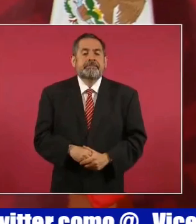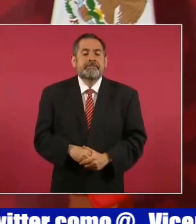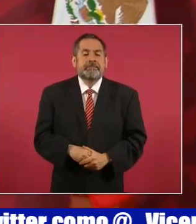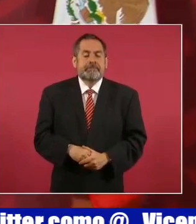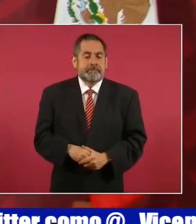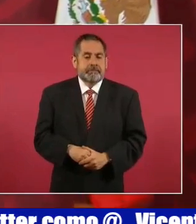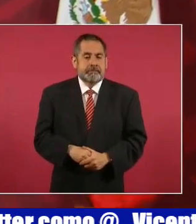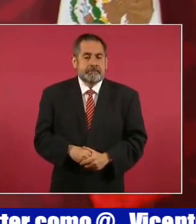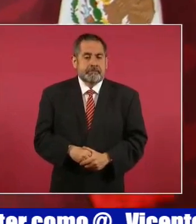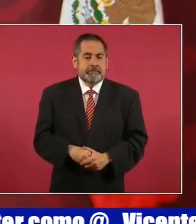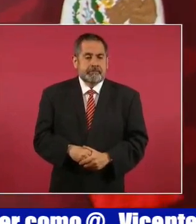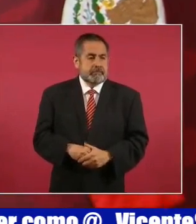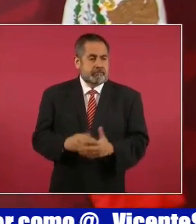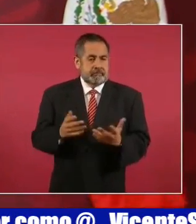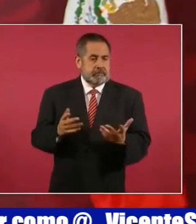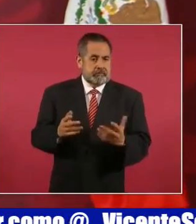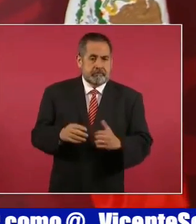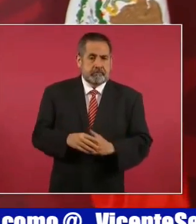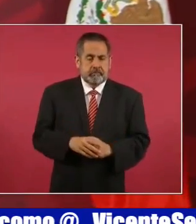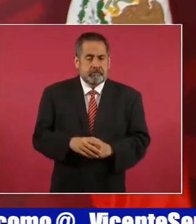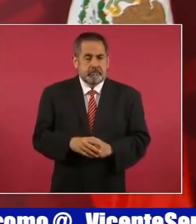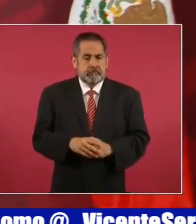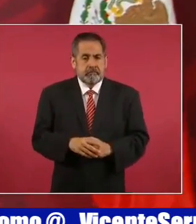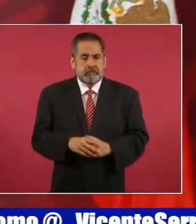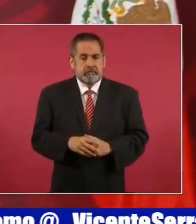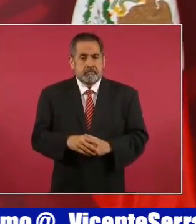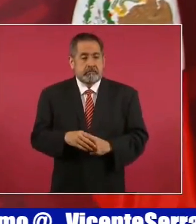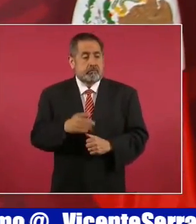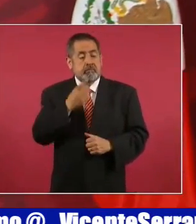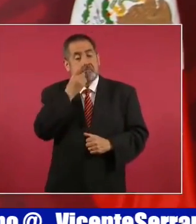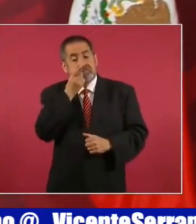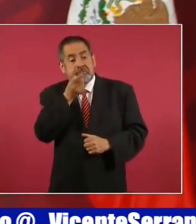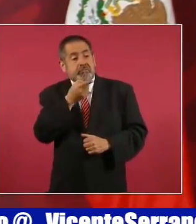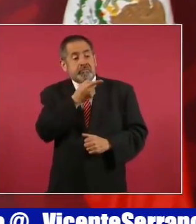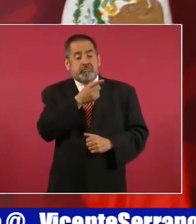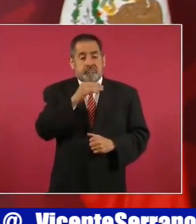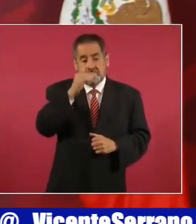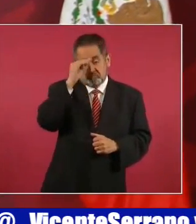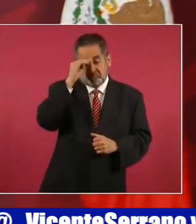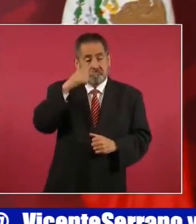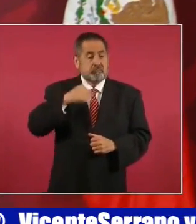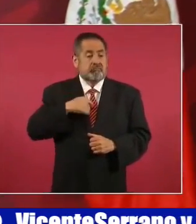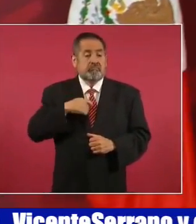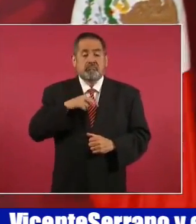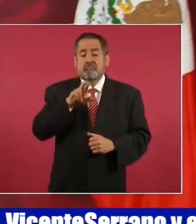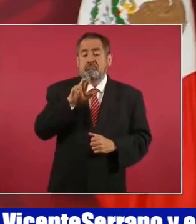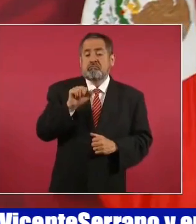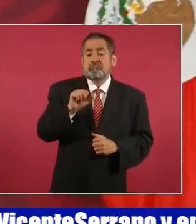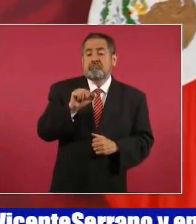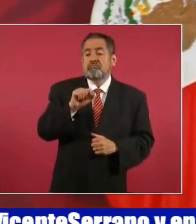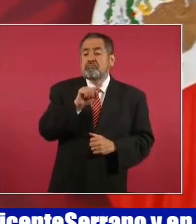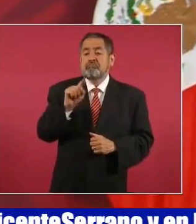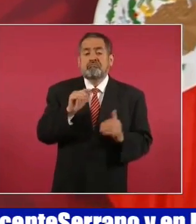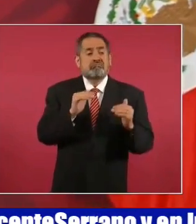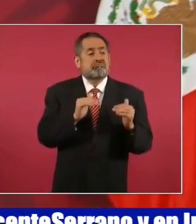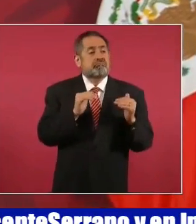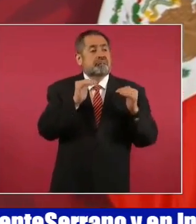Si se considera que alguien es de una raza, entre comillas, superior,